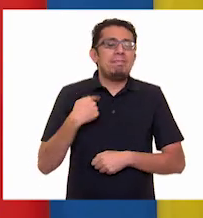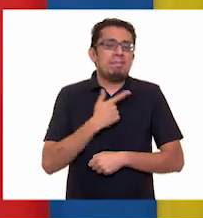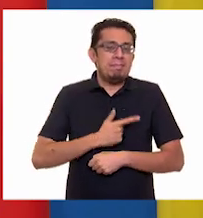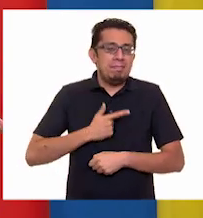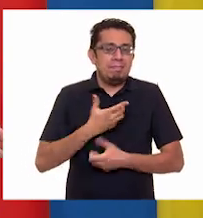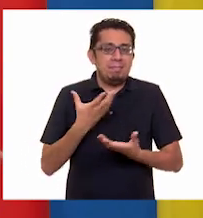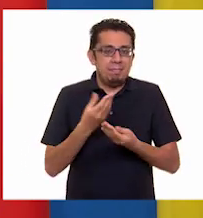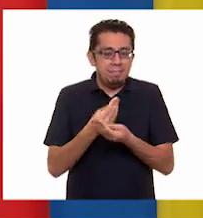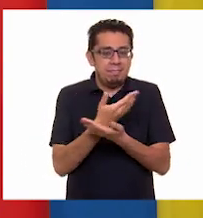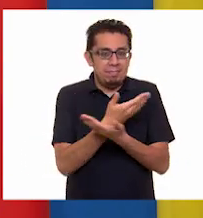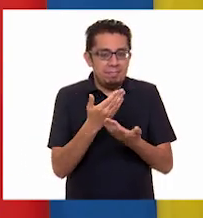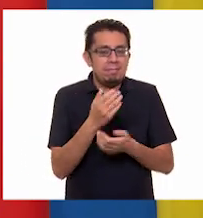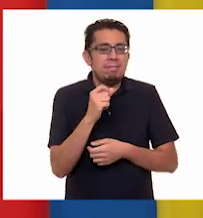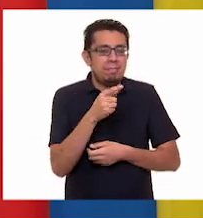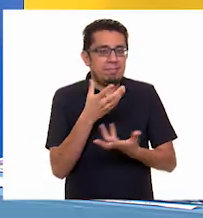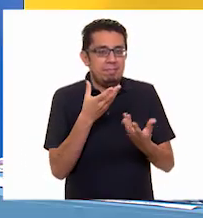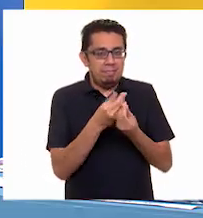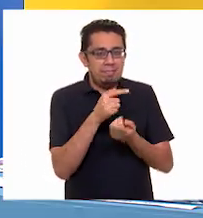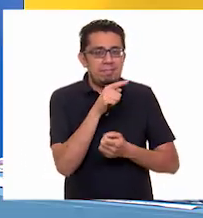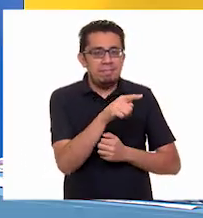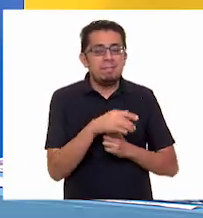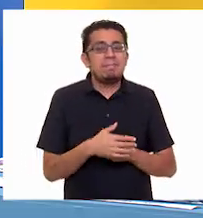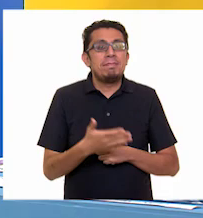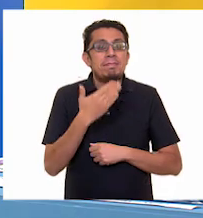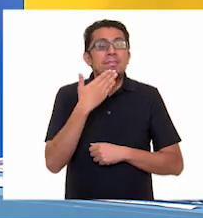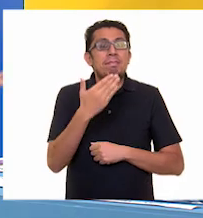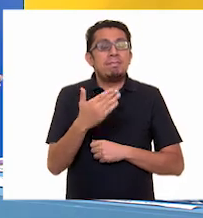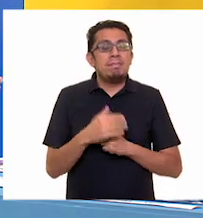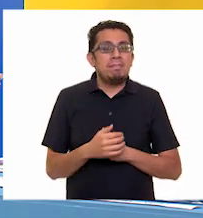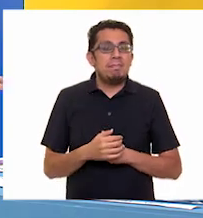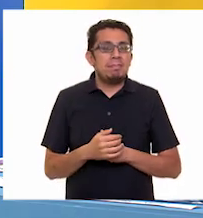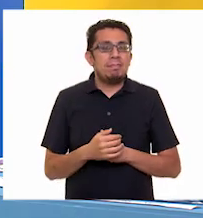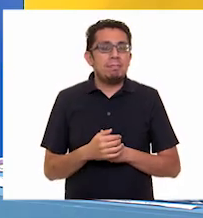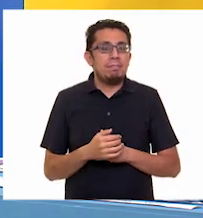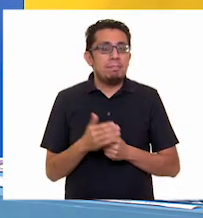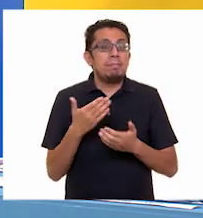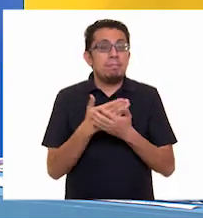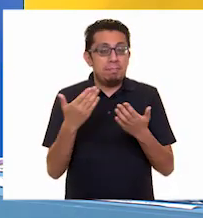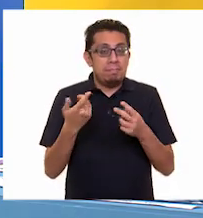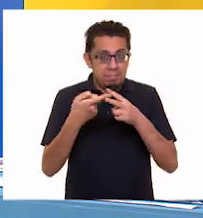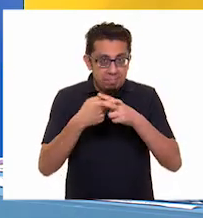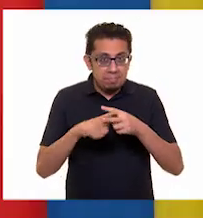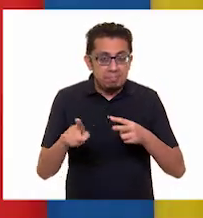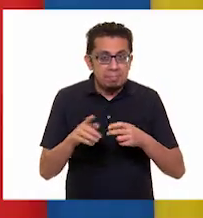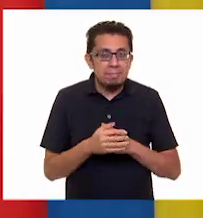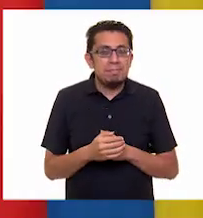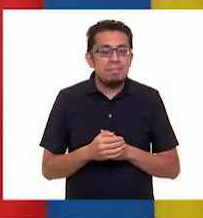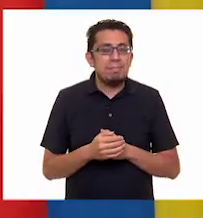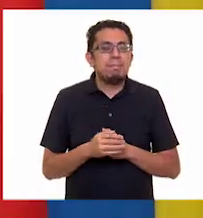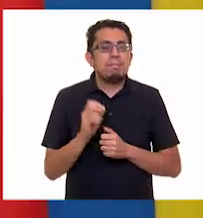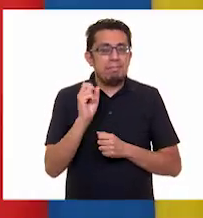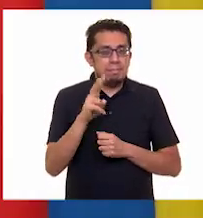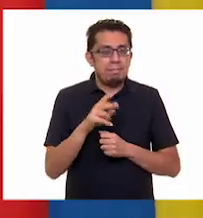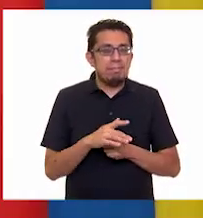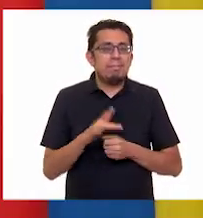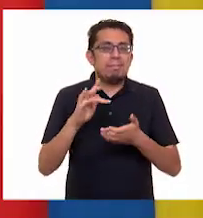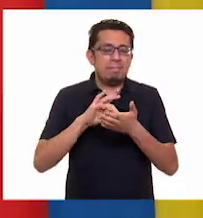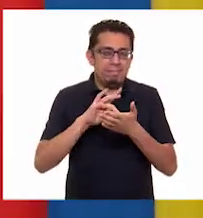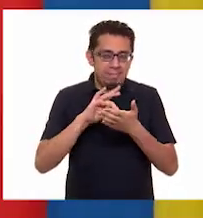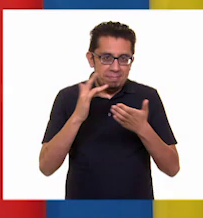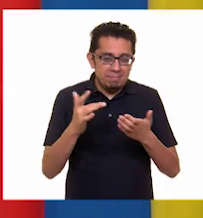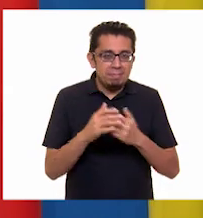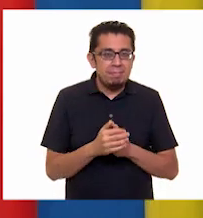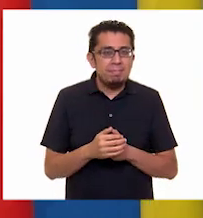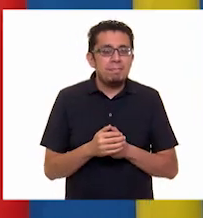con todos ustedes y contigo por supuesto. Muy bien maestra, ¿y qué le parece que comenzamos? Bueno, pues muchas gracias Larisa